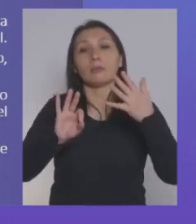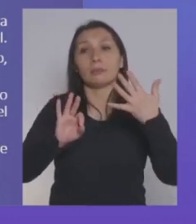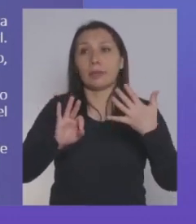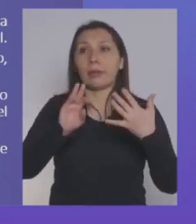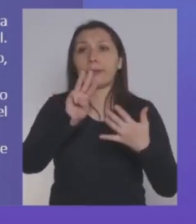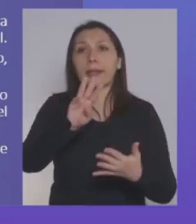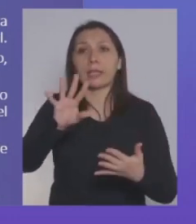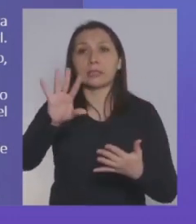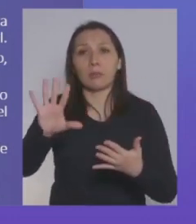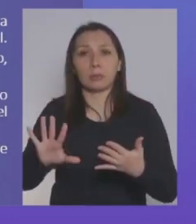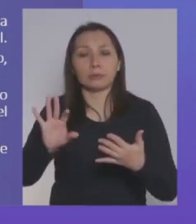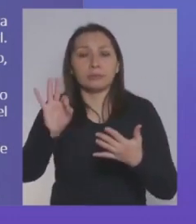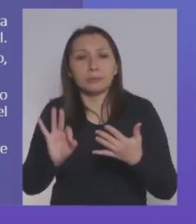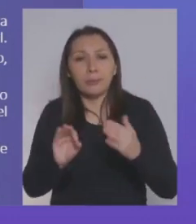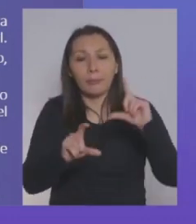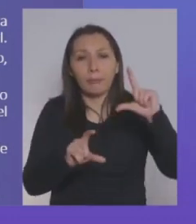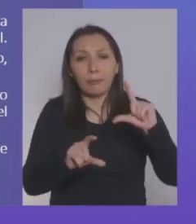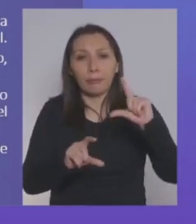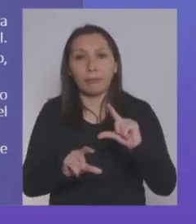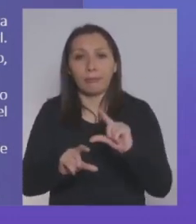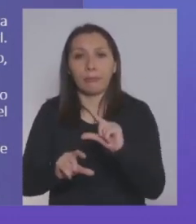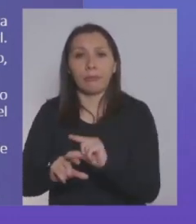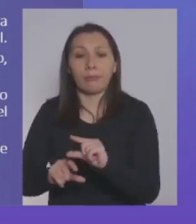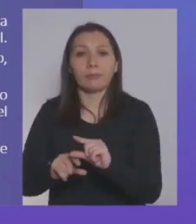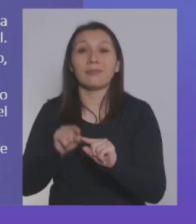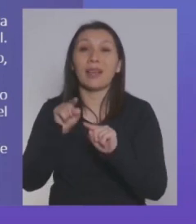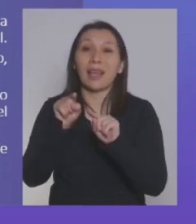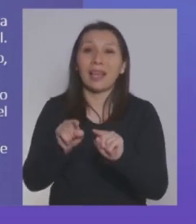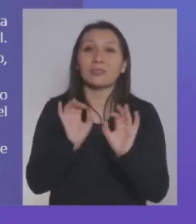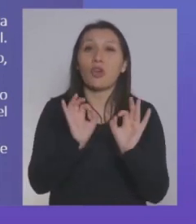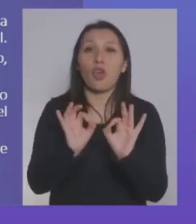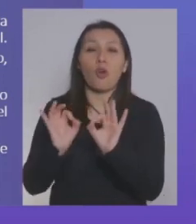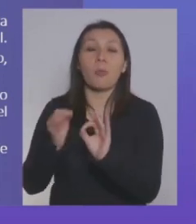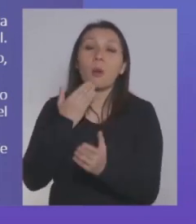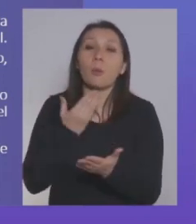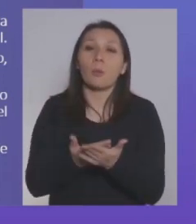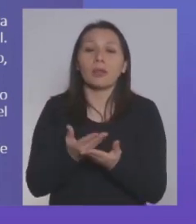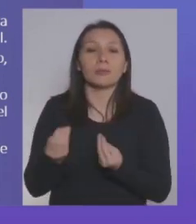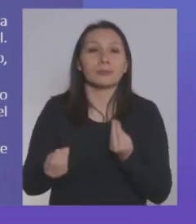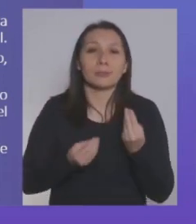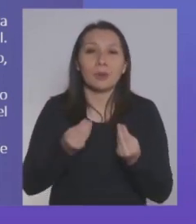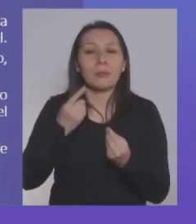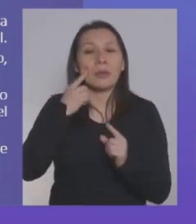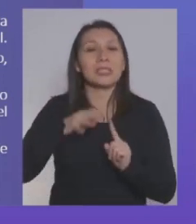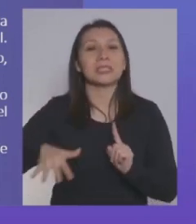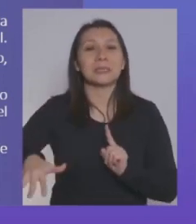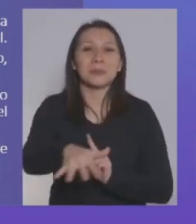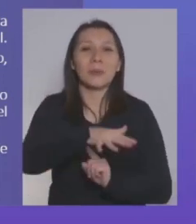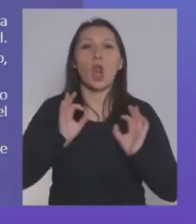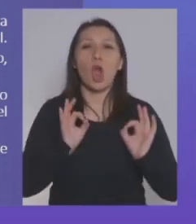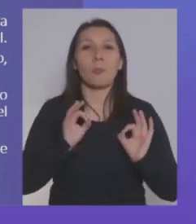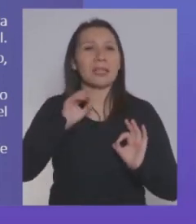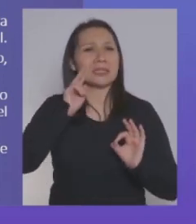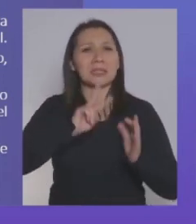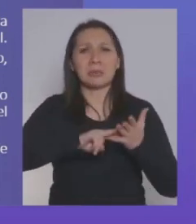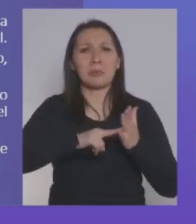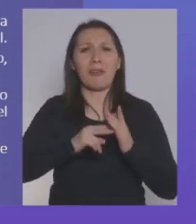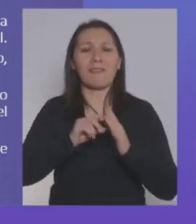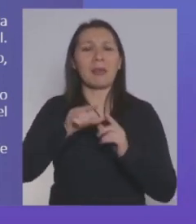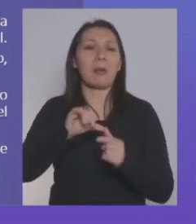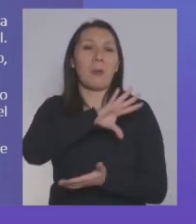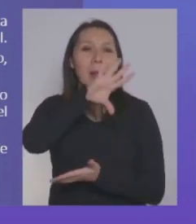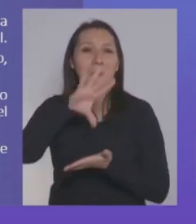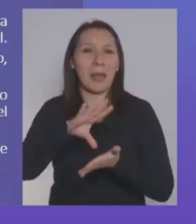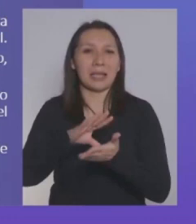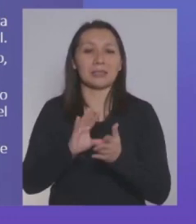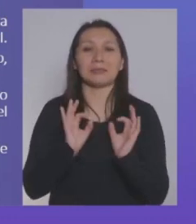35%. Esto de acá se aplica normalmente cuando estamos con situación normal, cuando estamos con una situación de